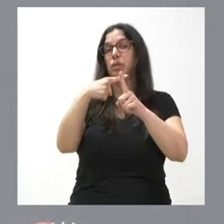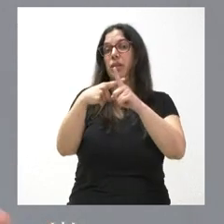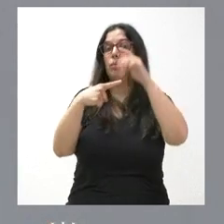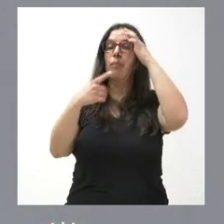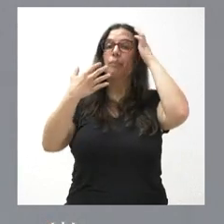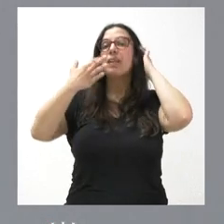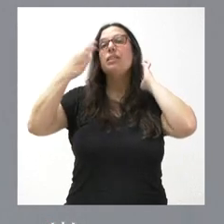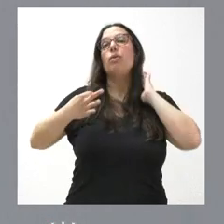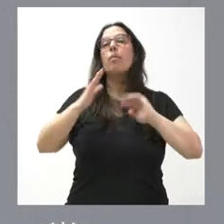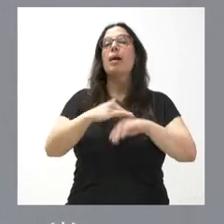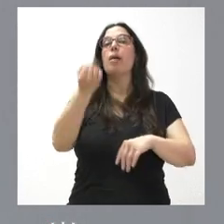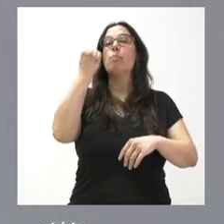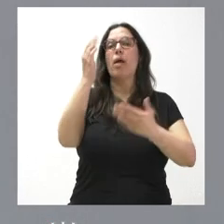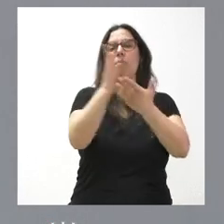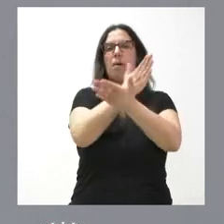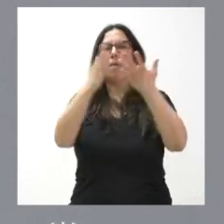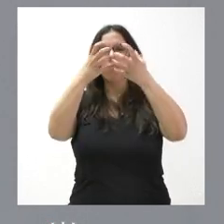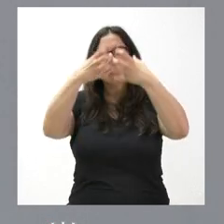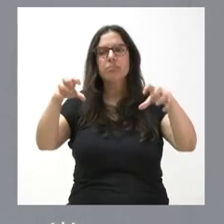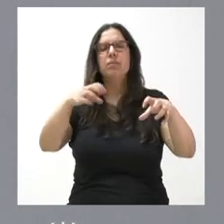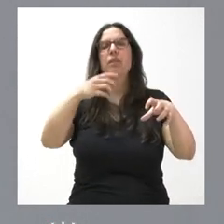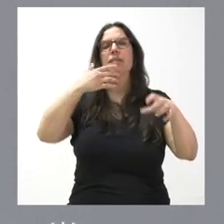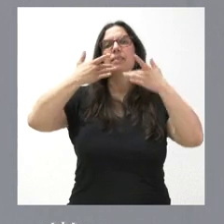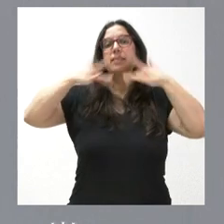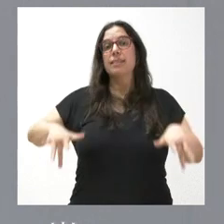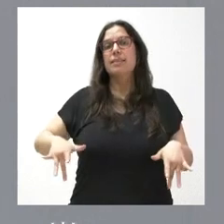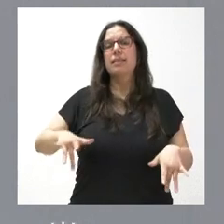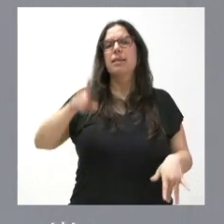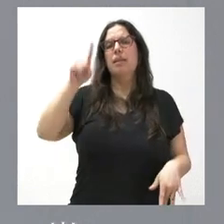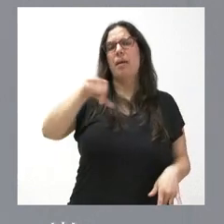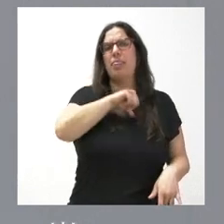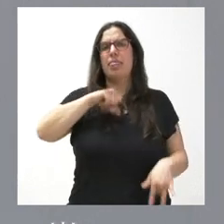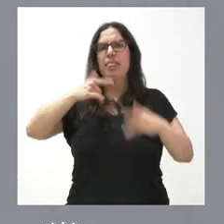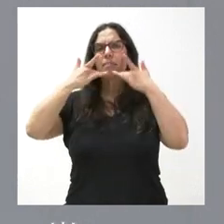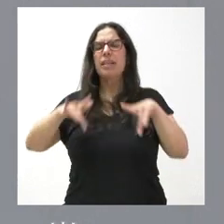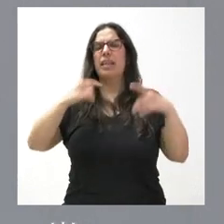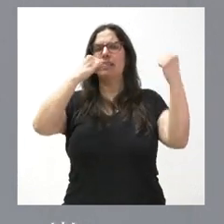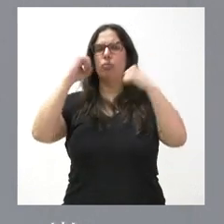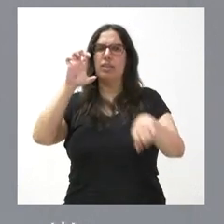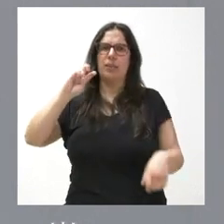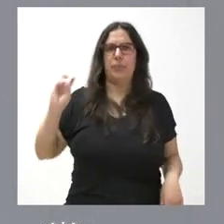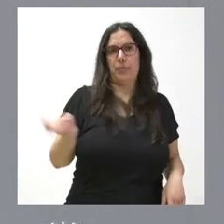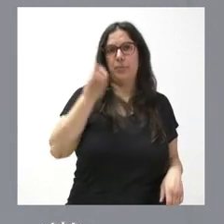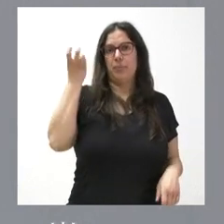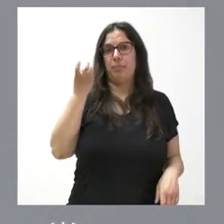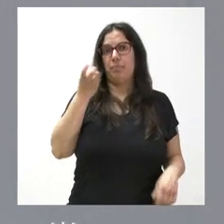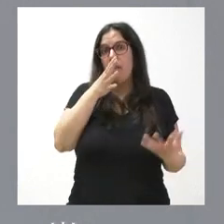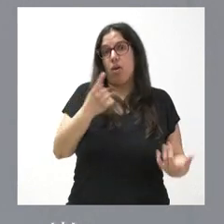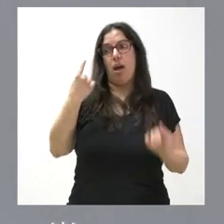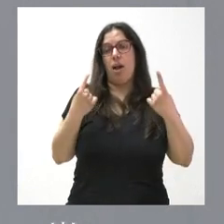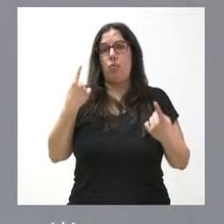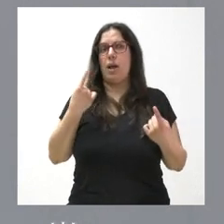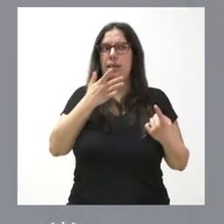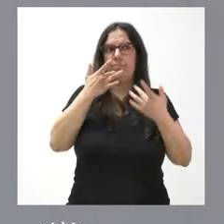de poderes y nos parecería muy positivo que se garantizara la independencia de muchas instituciones del Estado, que hoy en día tienen comprometida su